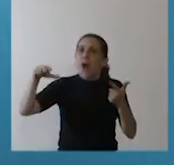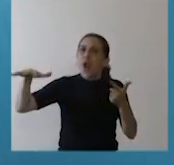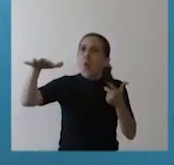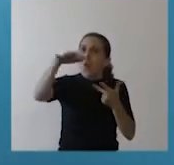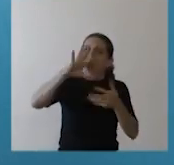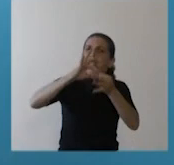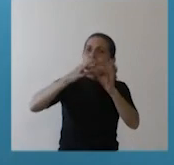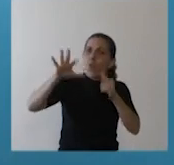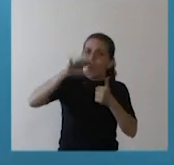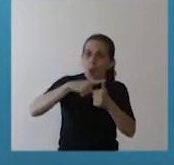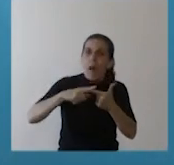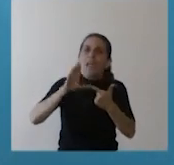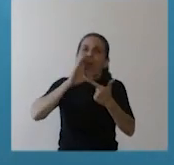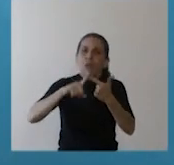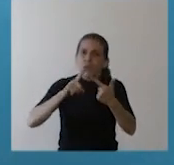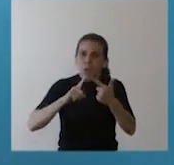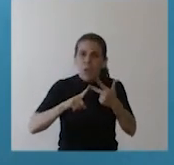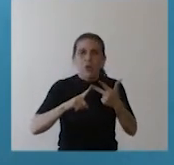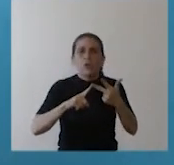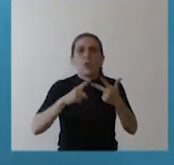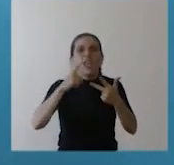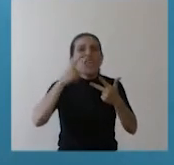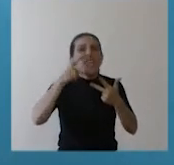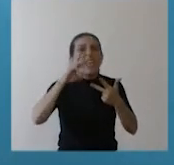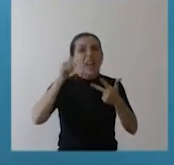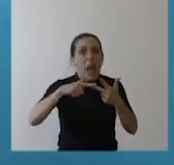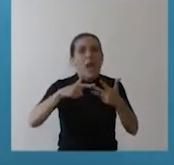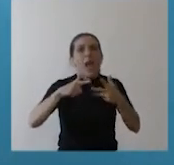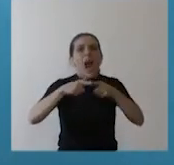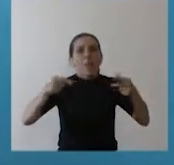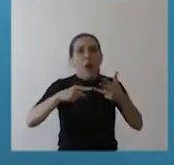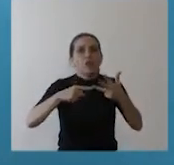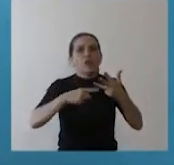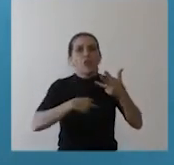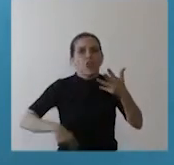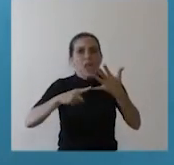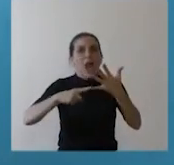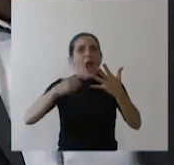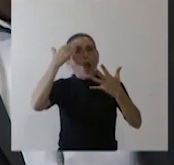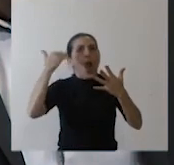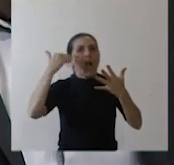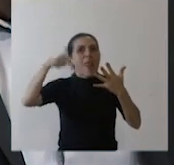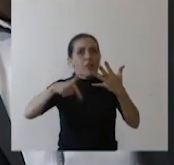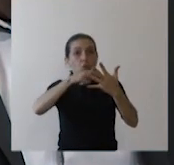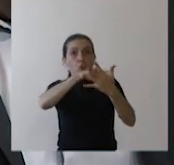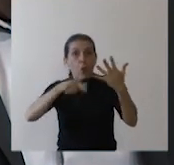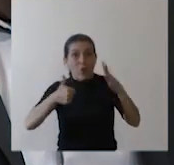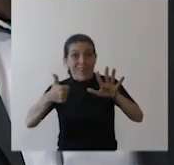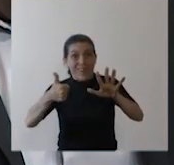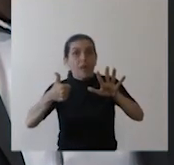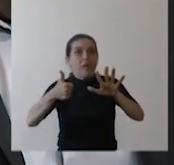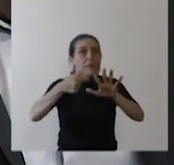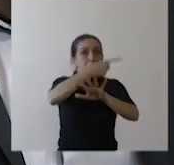es Europa, Estados Unidos, Irán, Japón y China y Corea del Sur. Y una